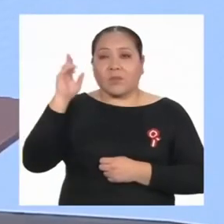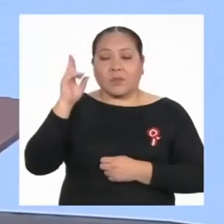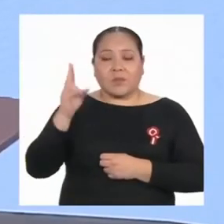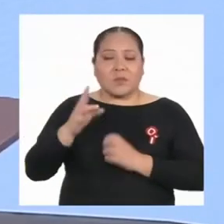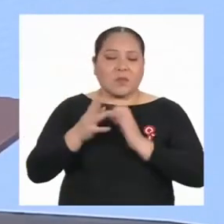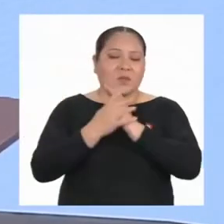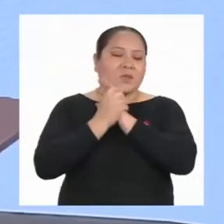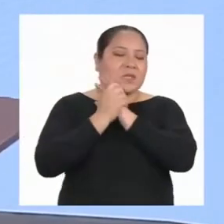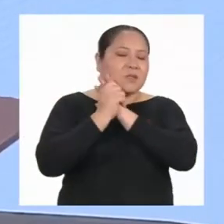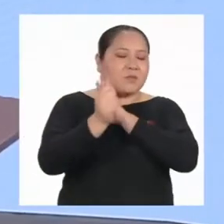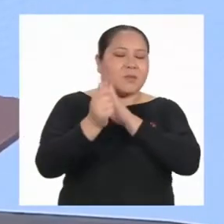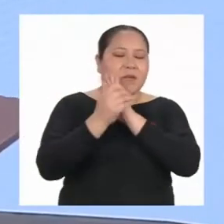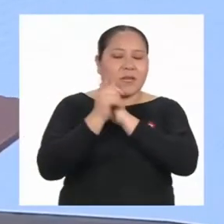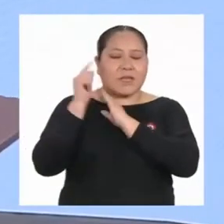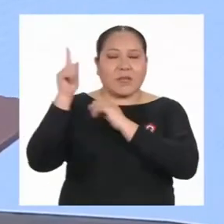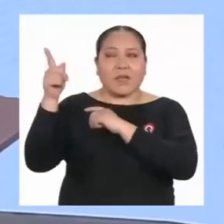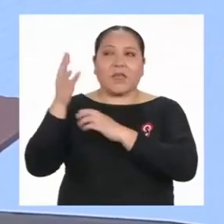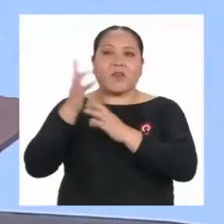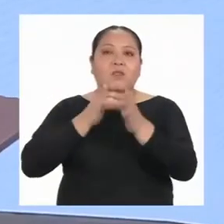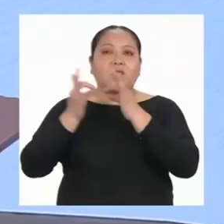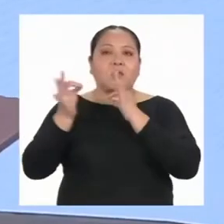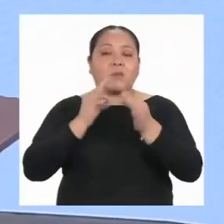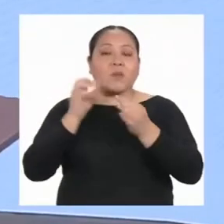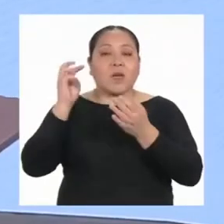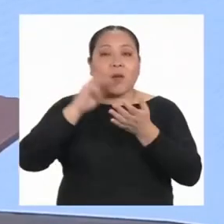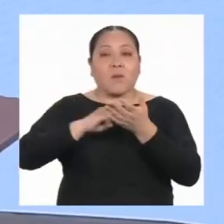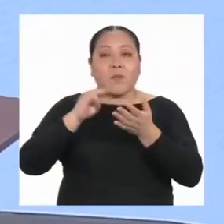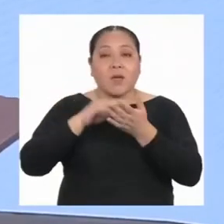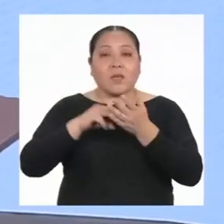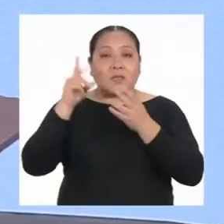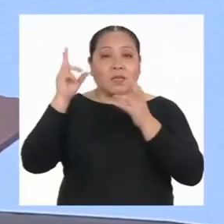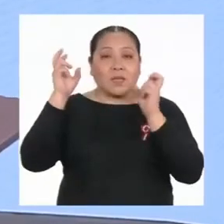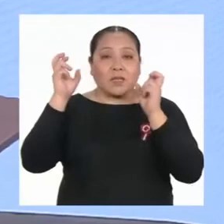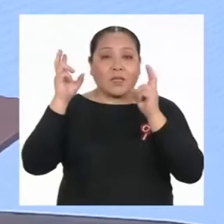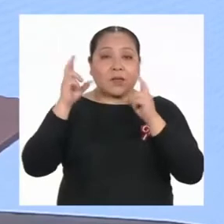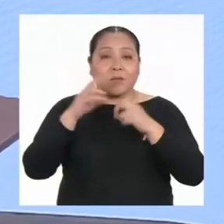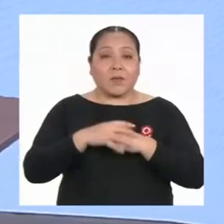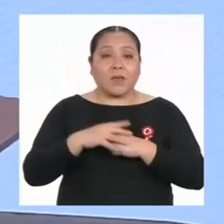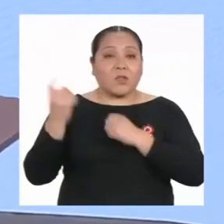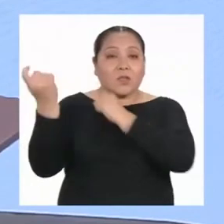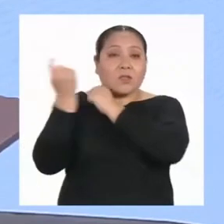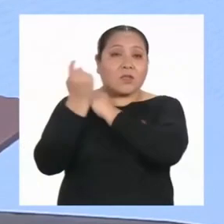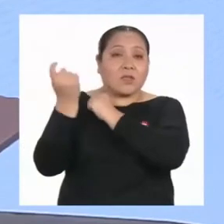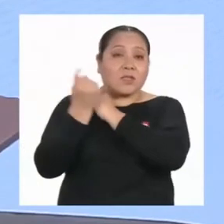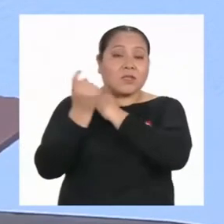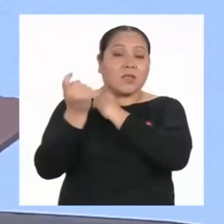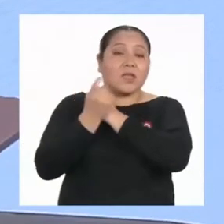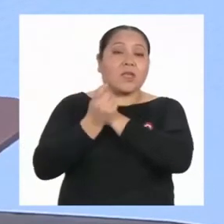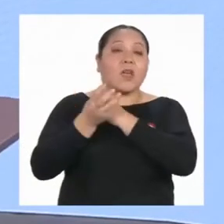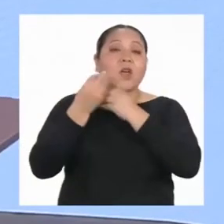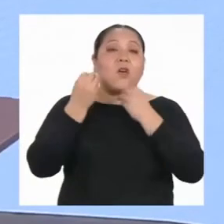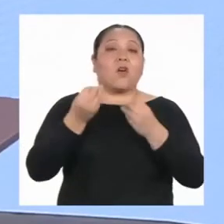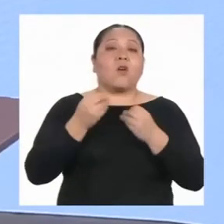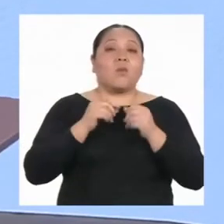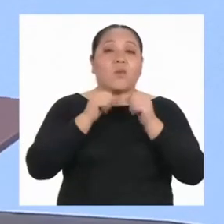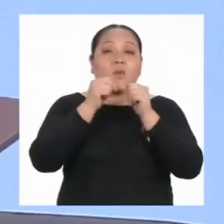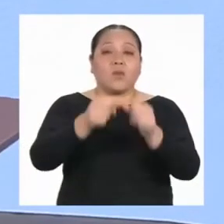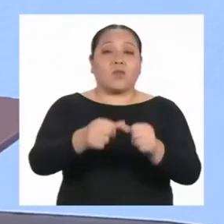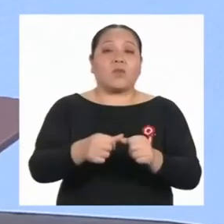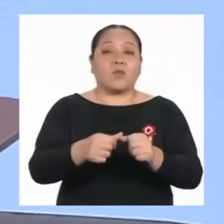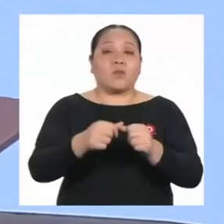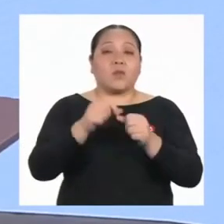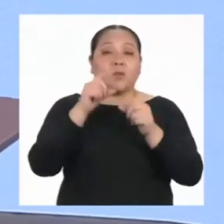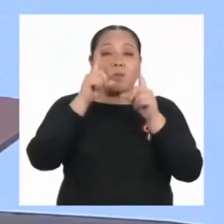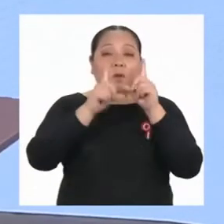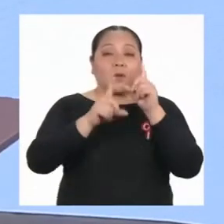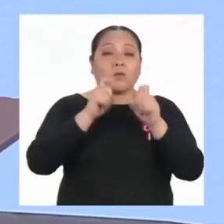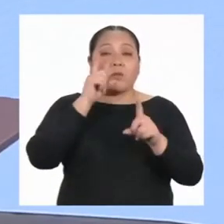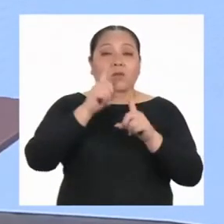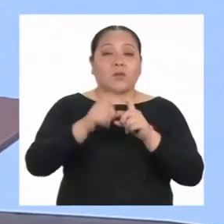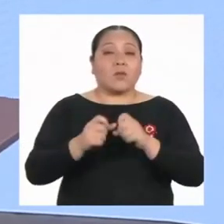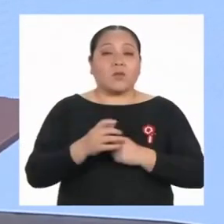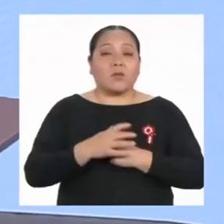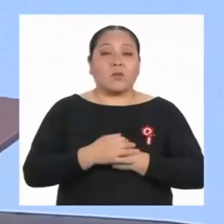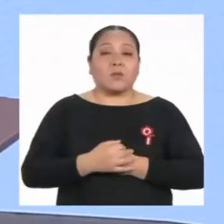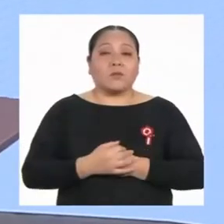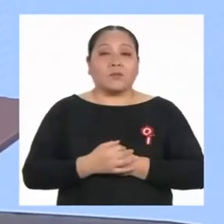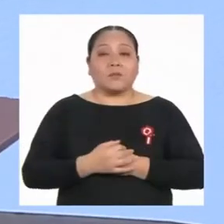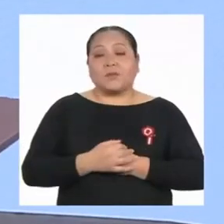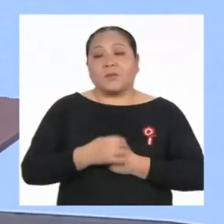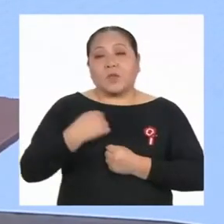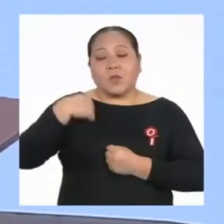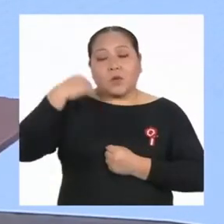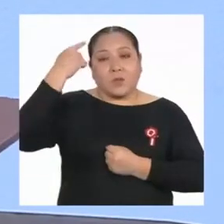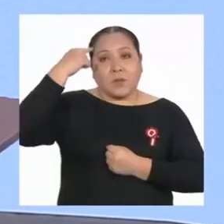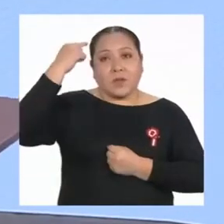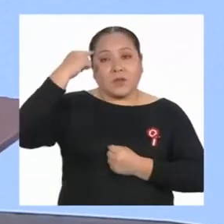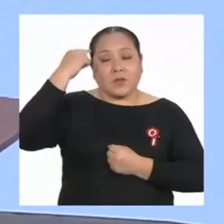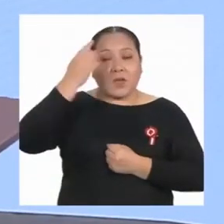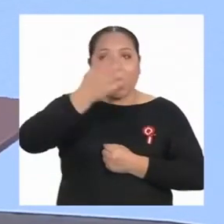capa para que nos explique más del tema y nos enseñe cómo seguir indagando al respecto. Creo que antes de tener